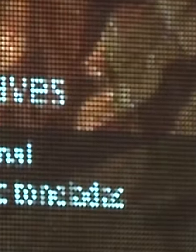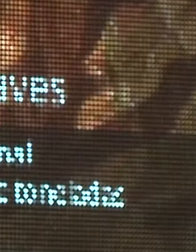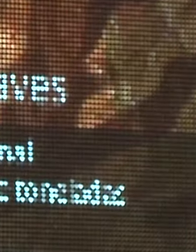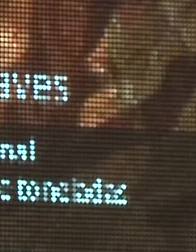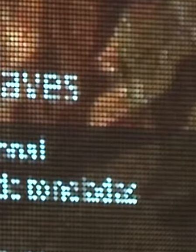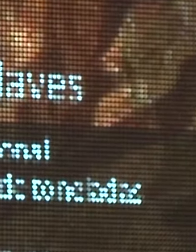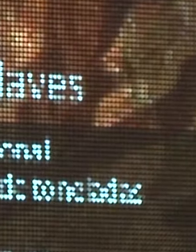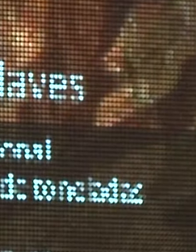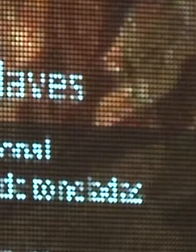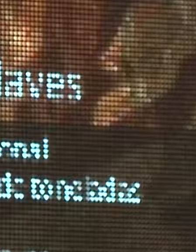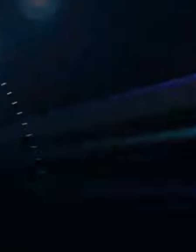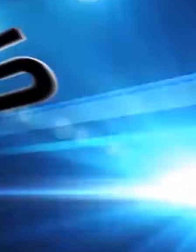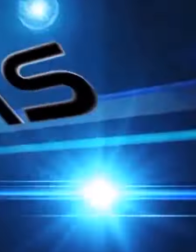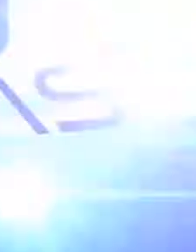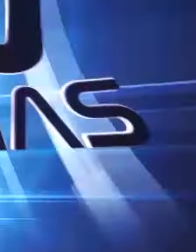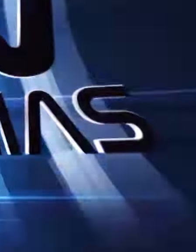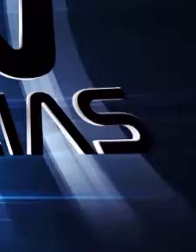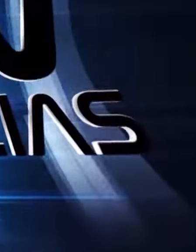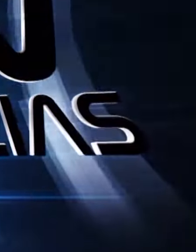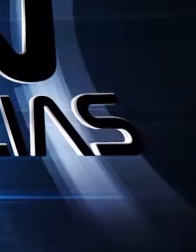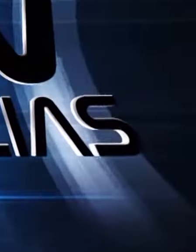periodo de 25 años más o menos.